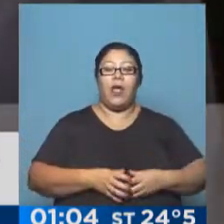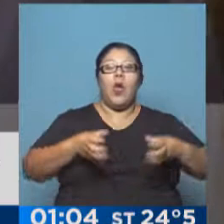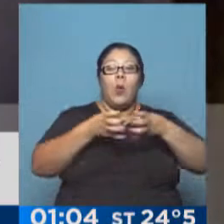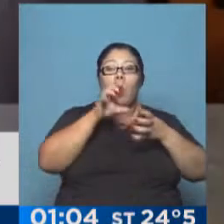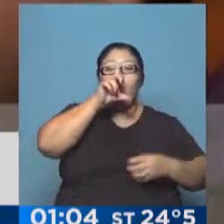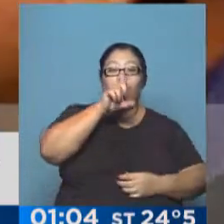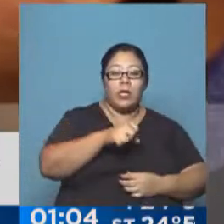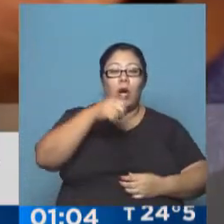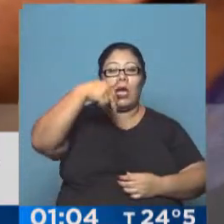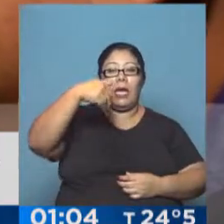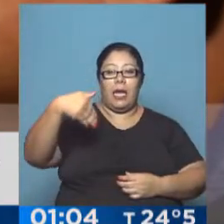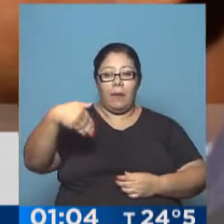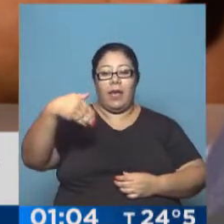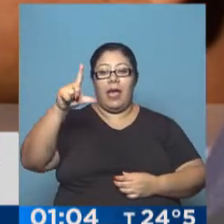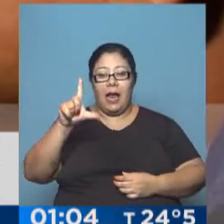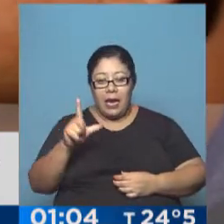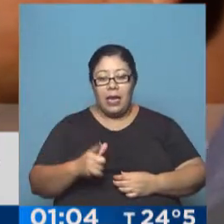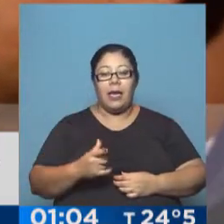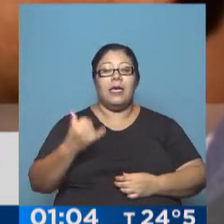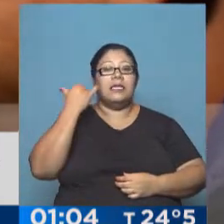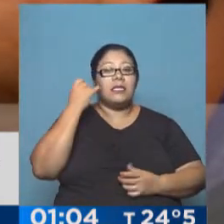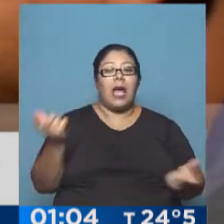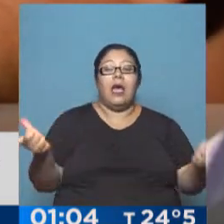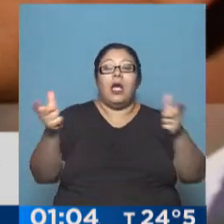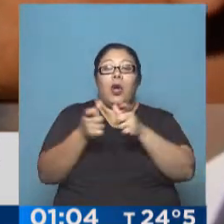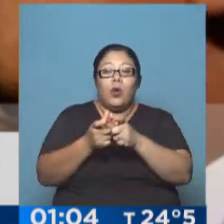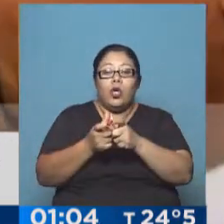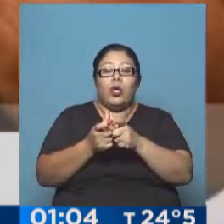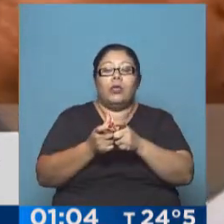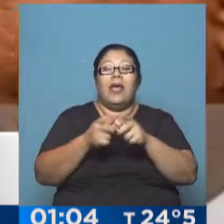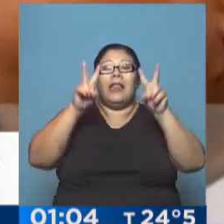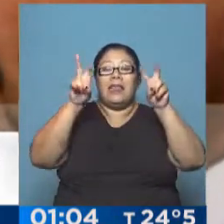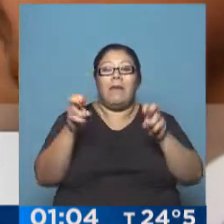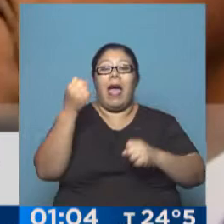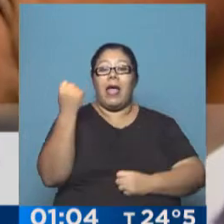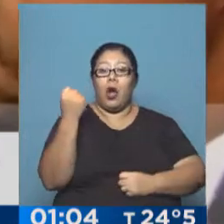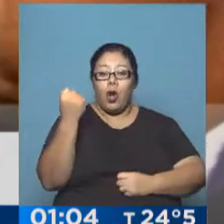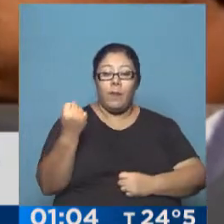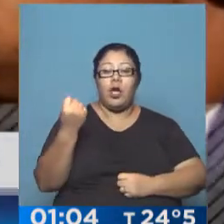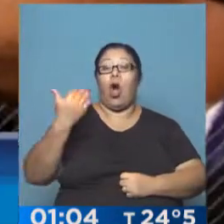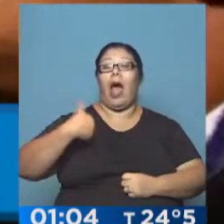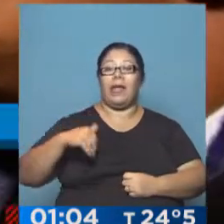anunciado luego de una audiencia que ya habían arreglado los términos económicos de un acuerdo con la Argentina.